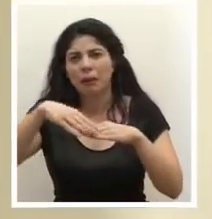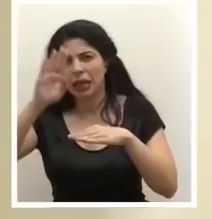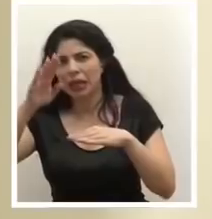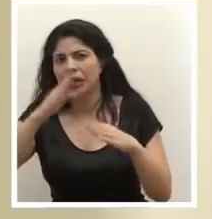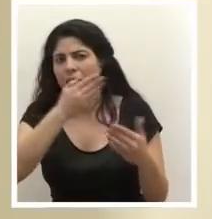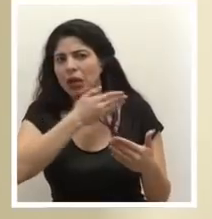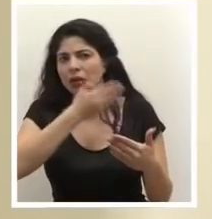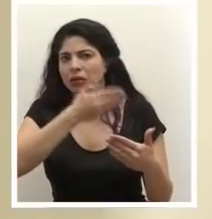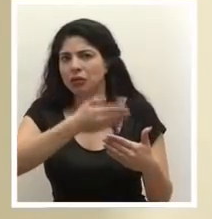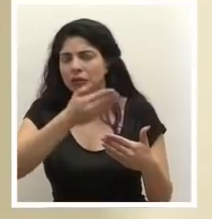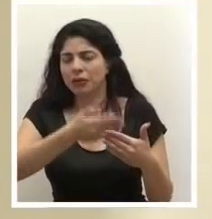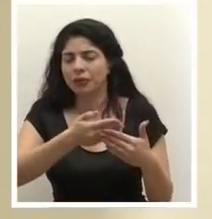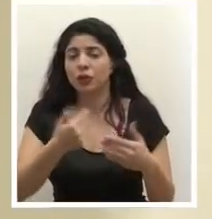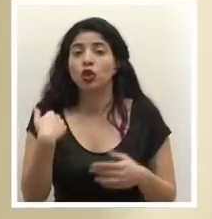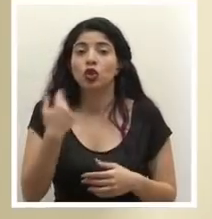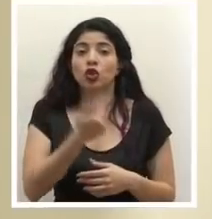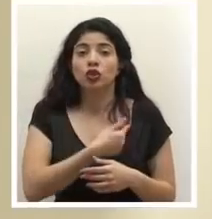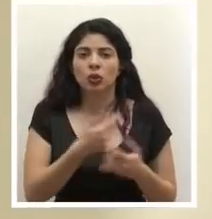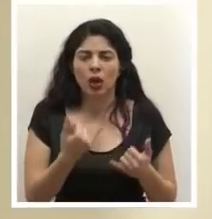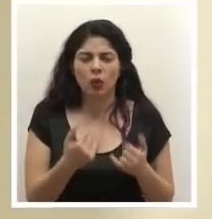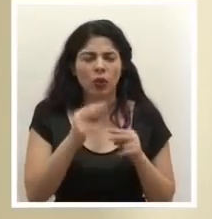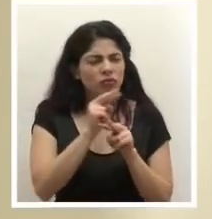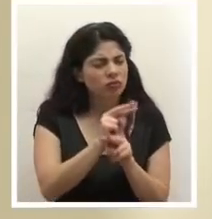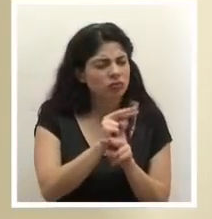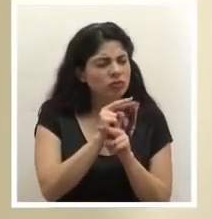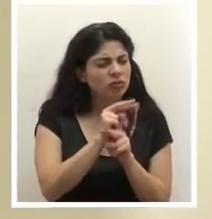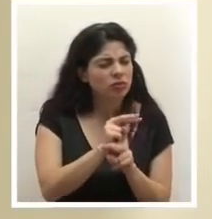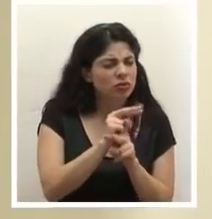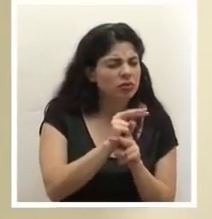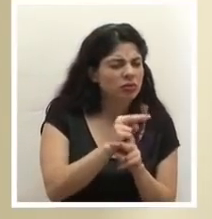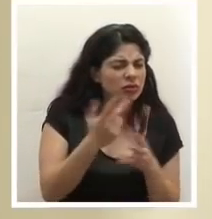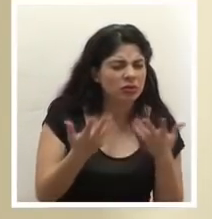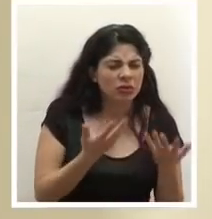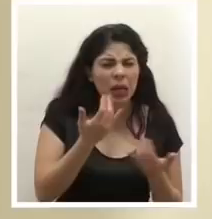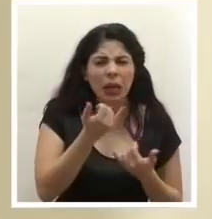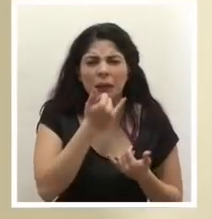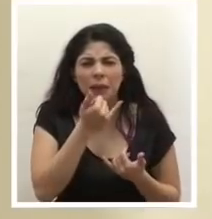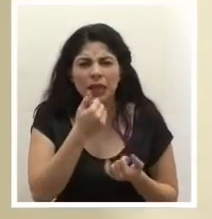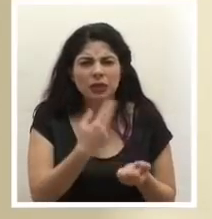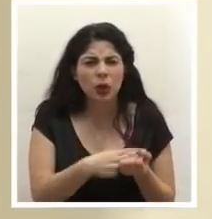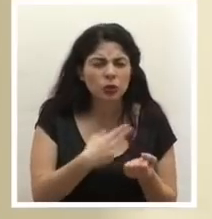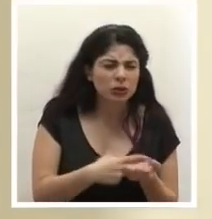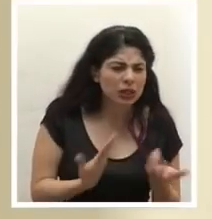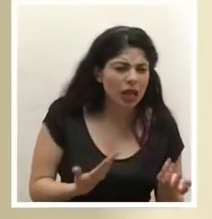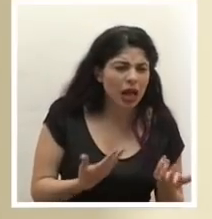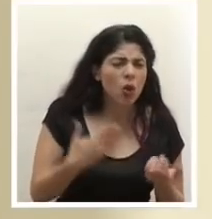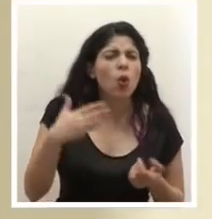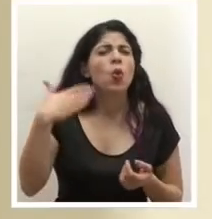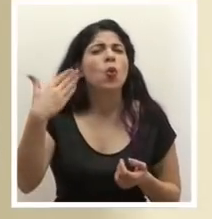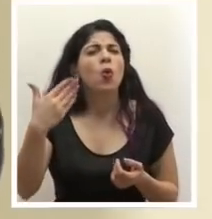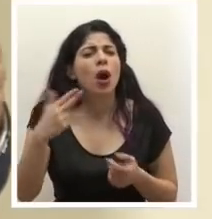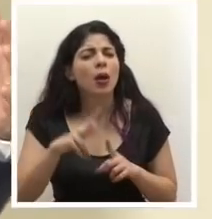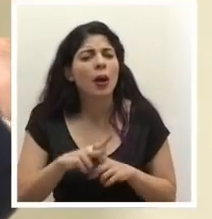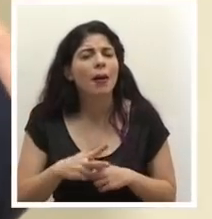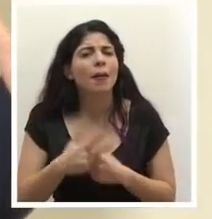y estábamos vigilantes de qué es lo que estaba pasando en los hospitales, cuando comenzaríamos a ver